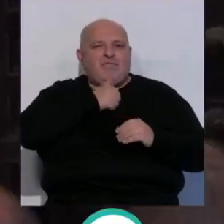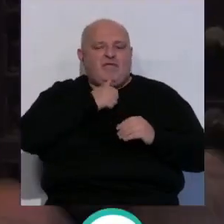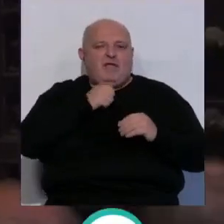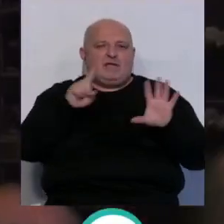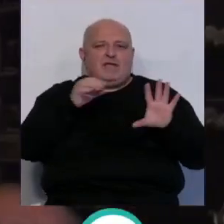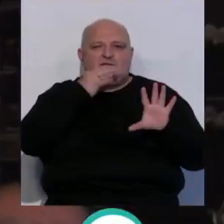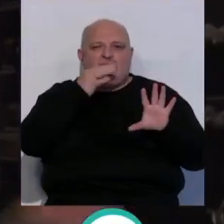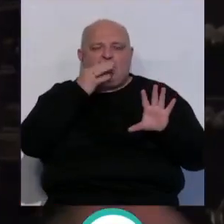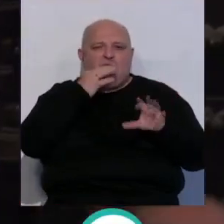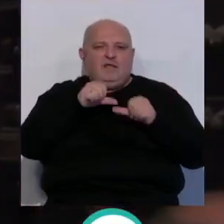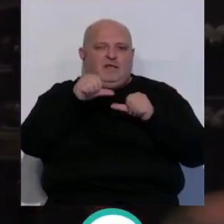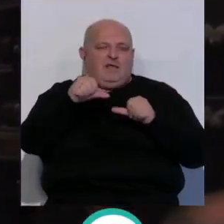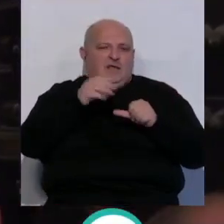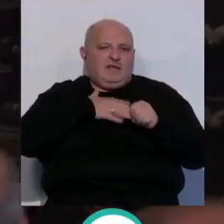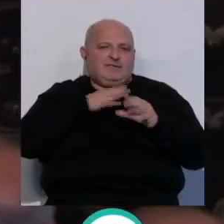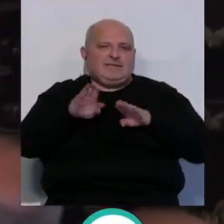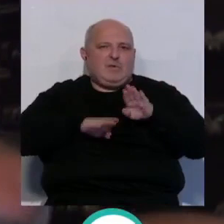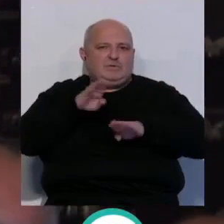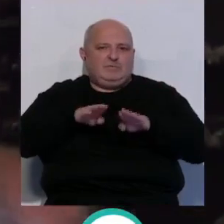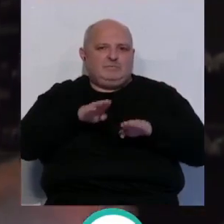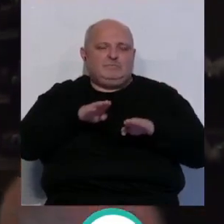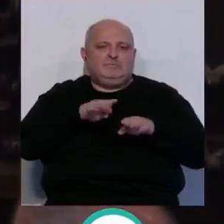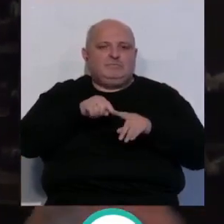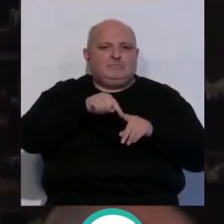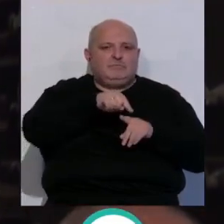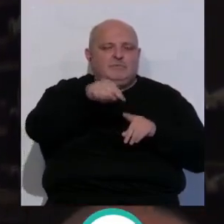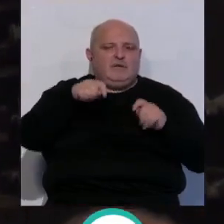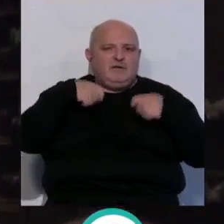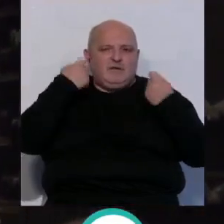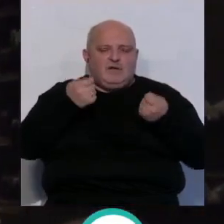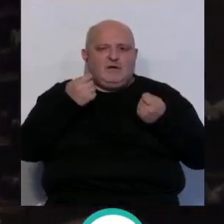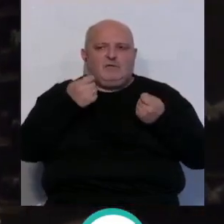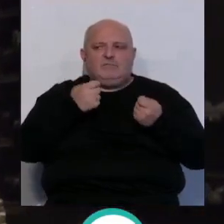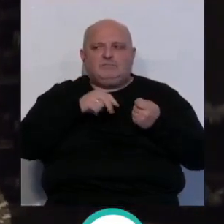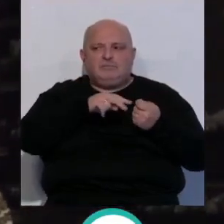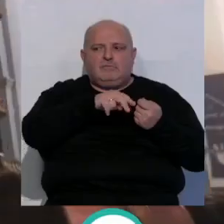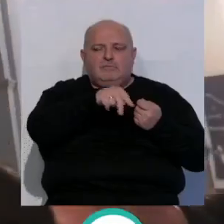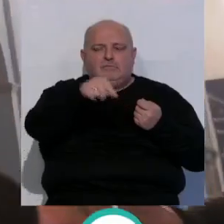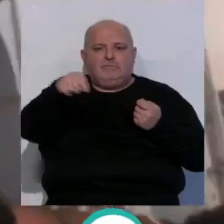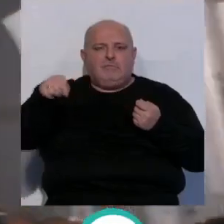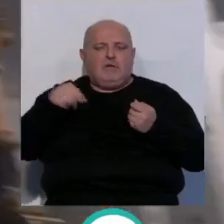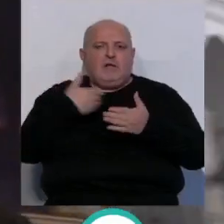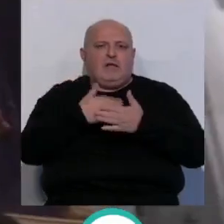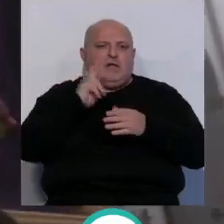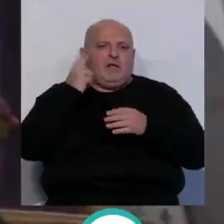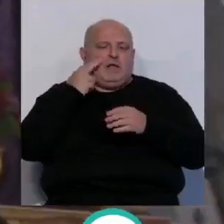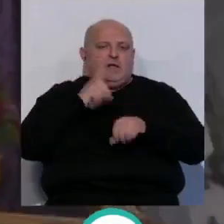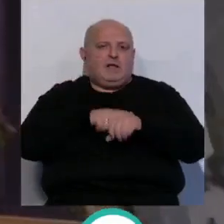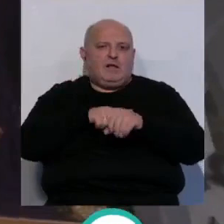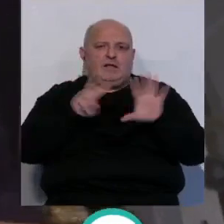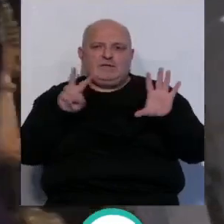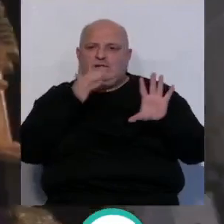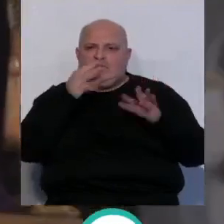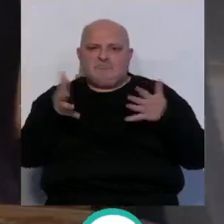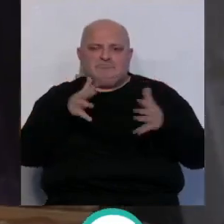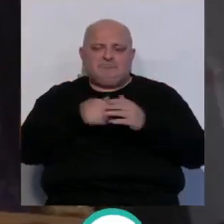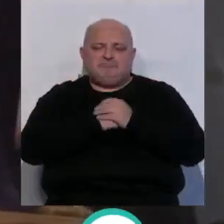6 de la tarde desde la Iglesia de San Agustín. Pasando por San Francisco, Cristóbal Colombo y Cobos llegará a la Catedral pasada las 7 de